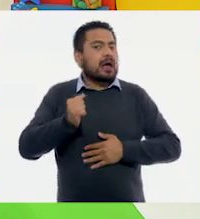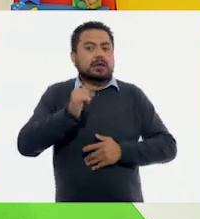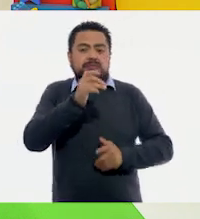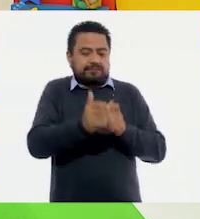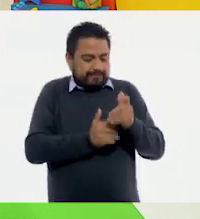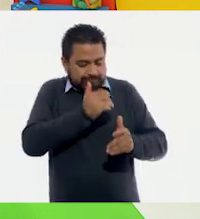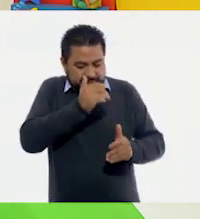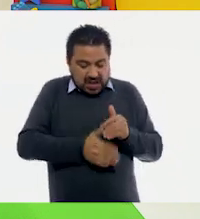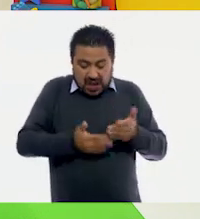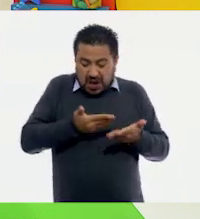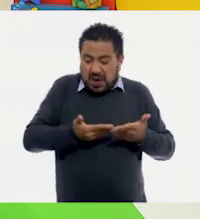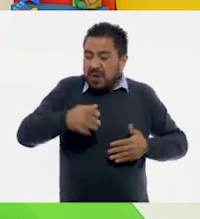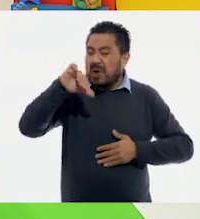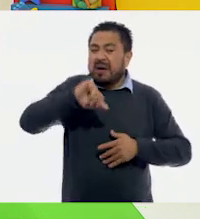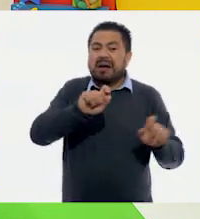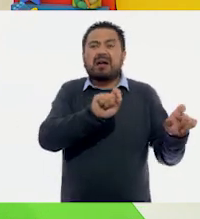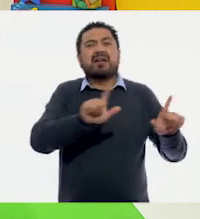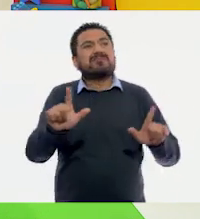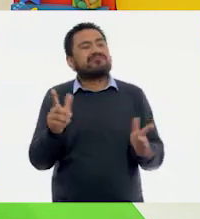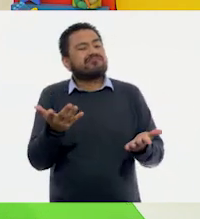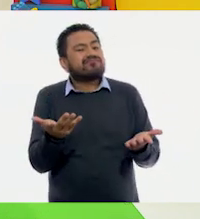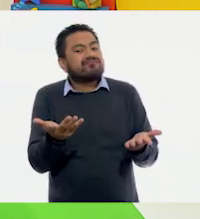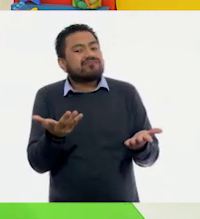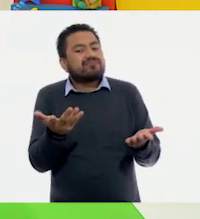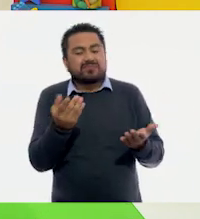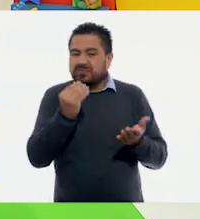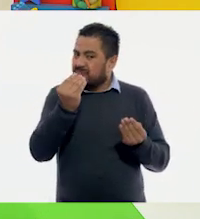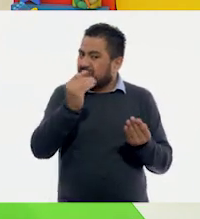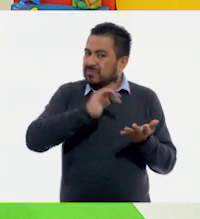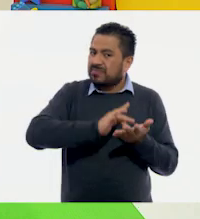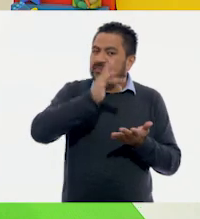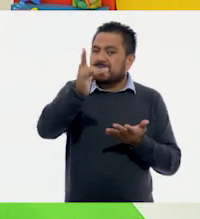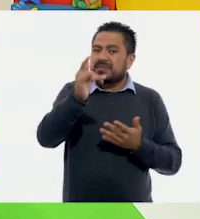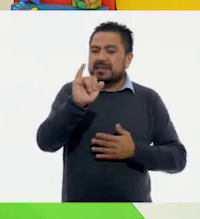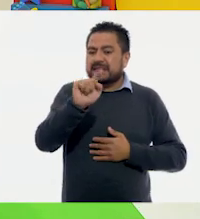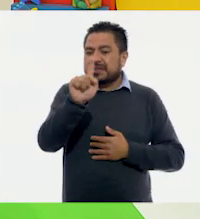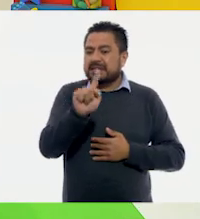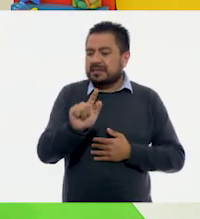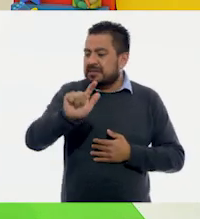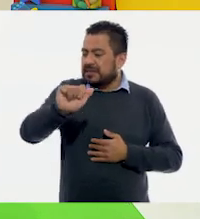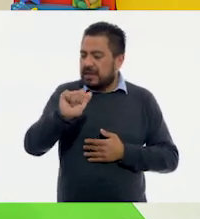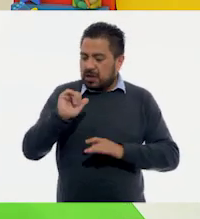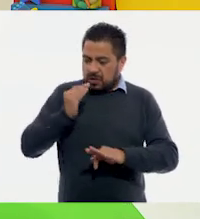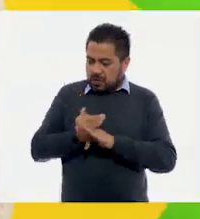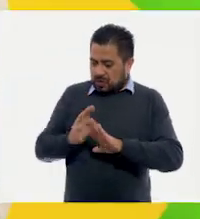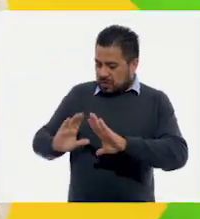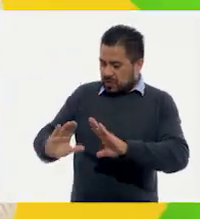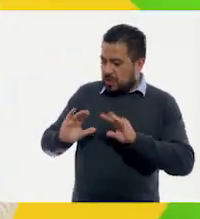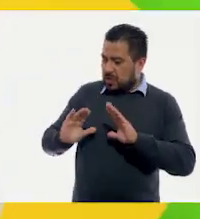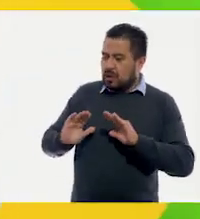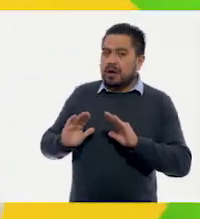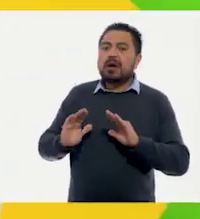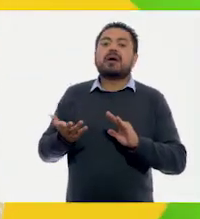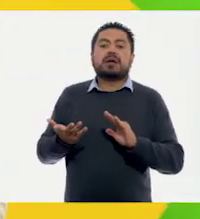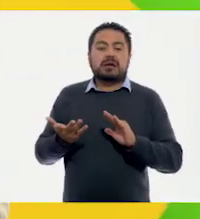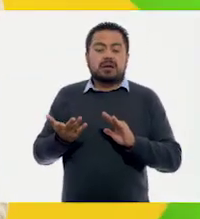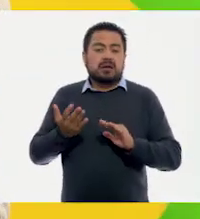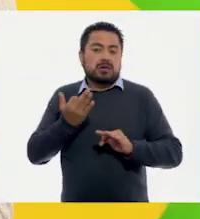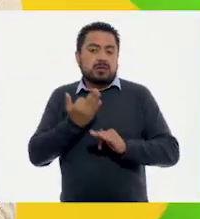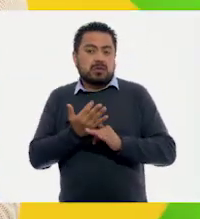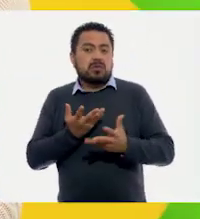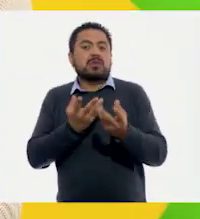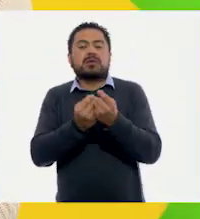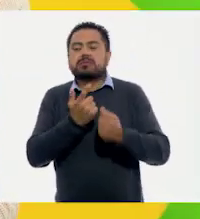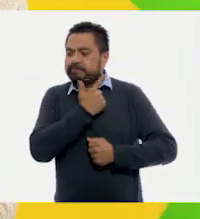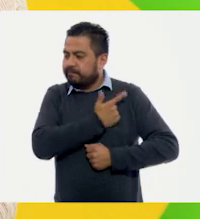llegamos al final del programa del día de hoy. Muchas gracias, Itza, por todo lo que nos enseñaste. Un placer haber estado con